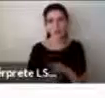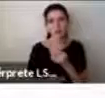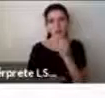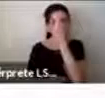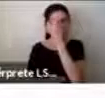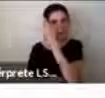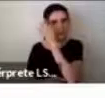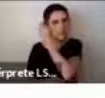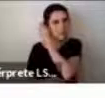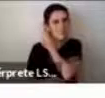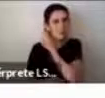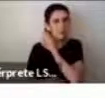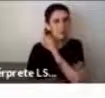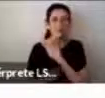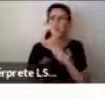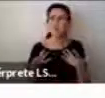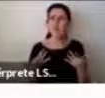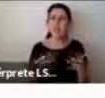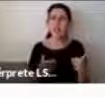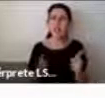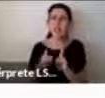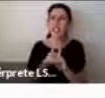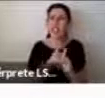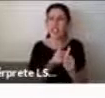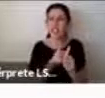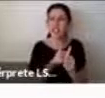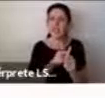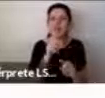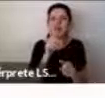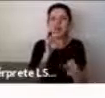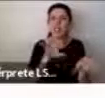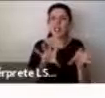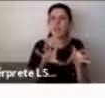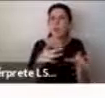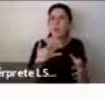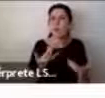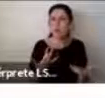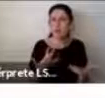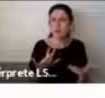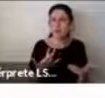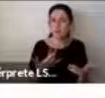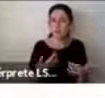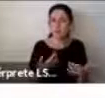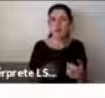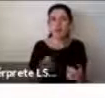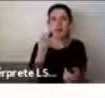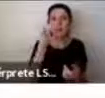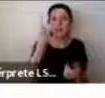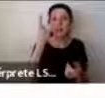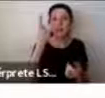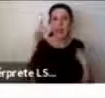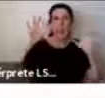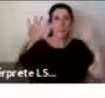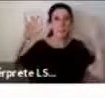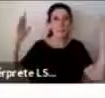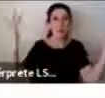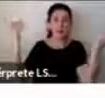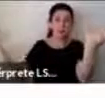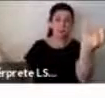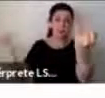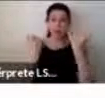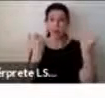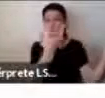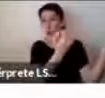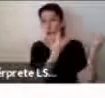entender que los estímulos ambientales pueden generar un mayor estrés ante ciertas situaciones permite también entender